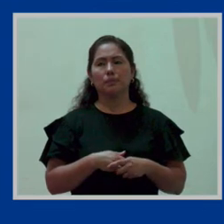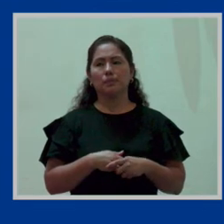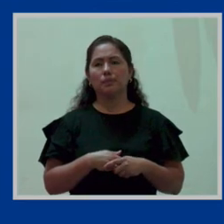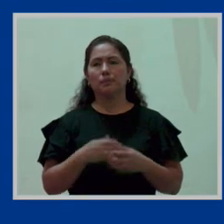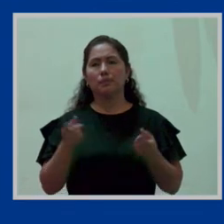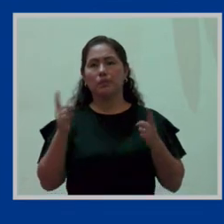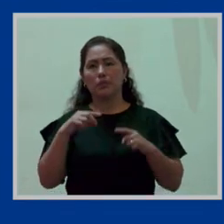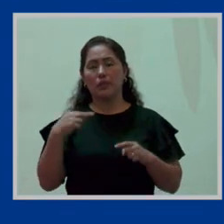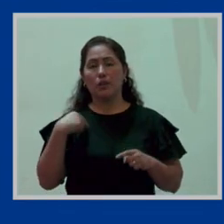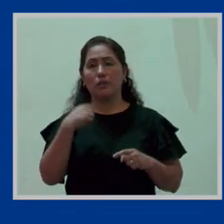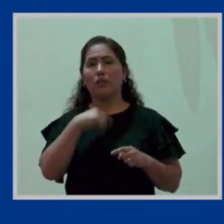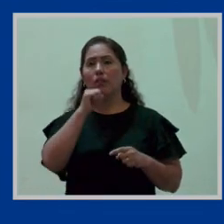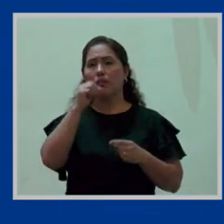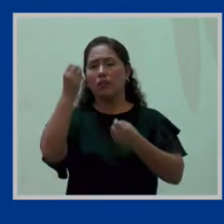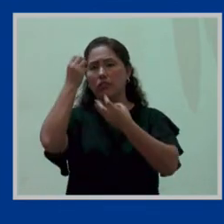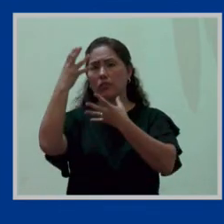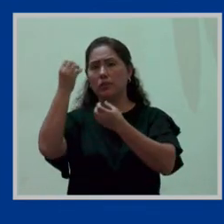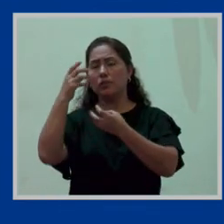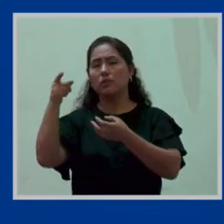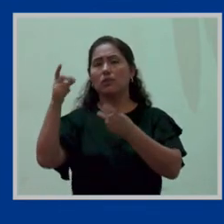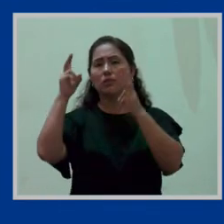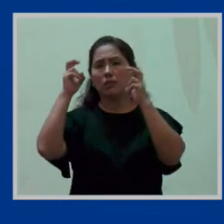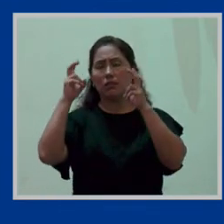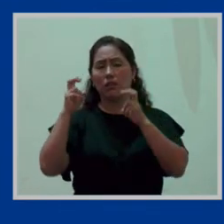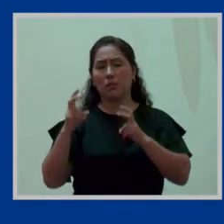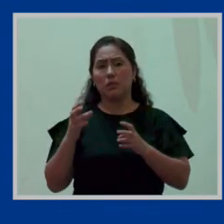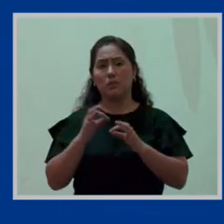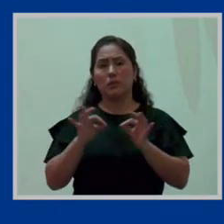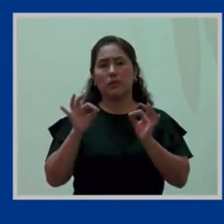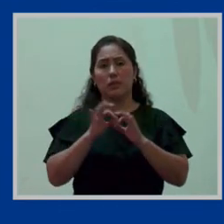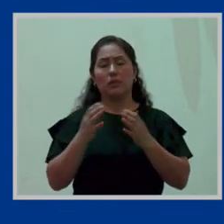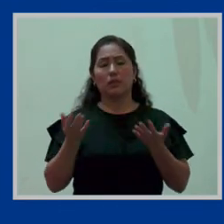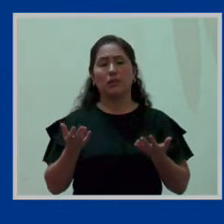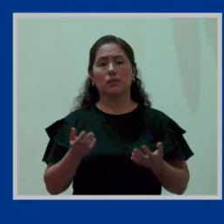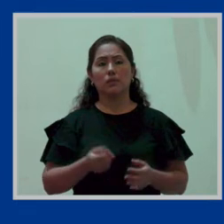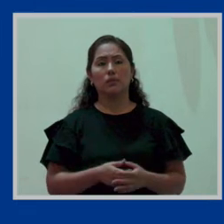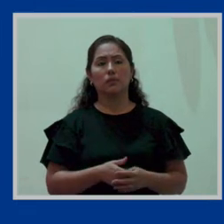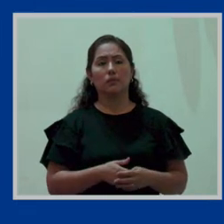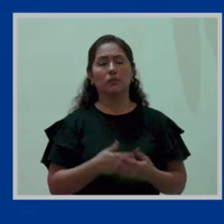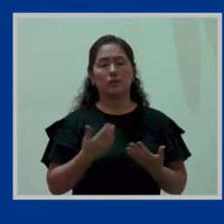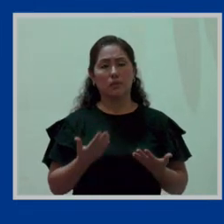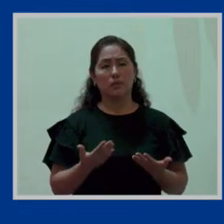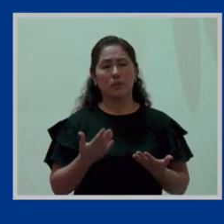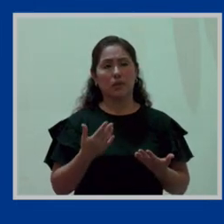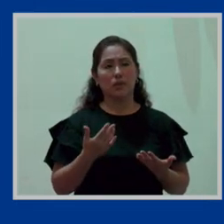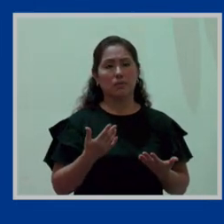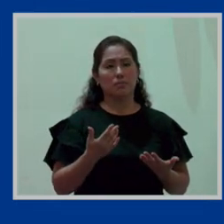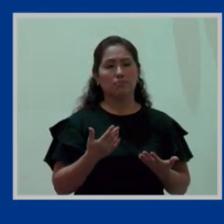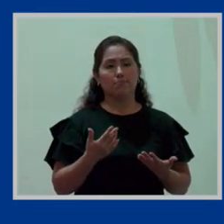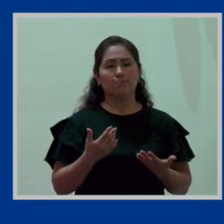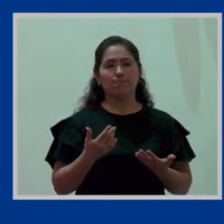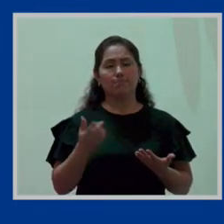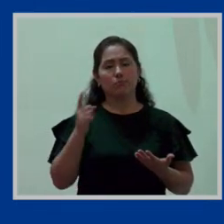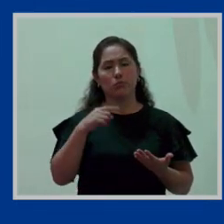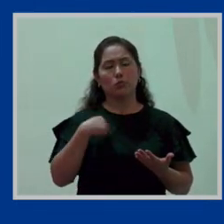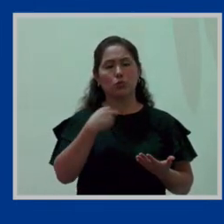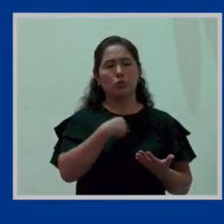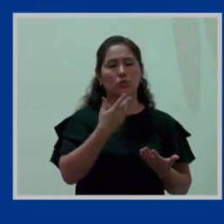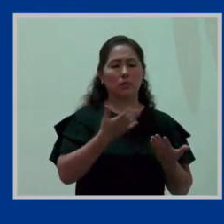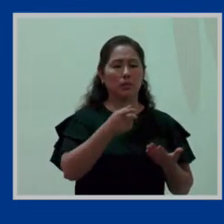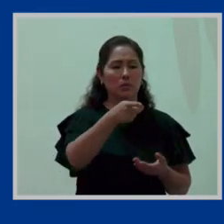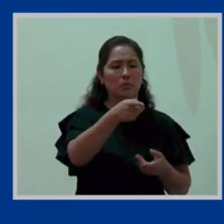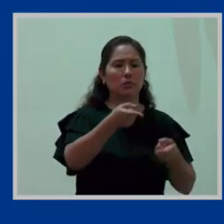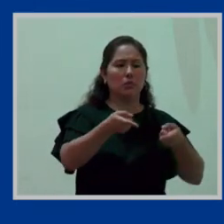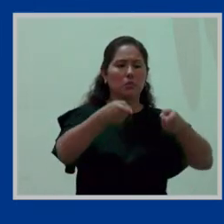información sobre estos temas? Bien sea que estemos casados o estemos en